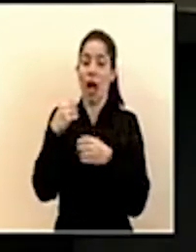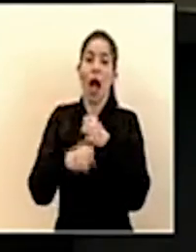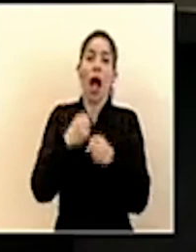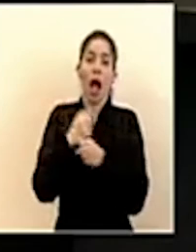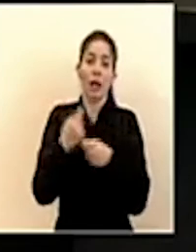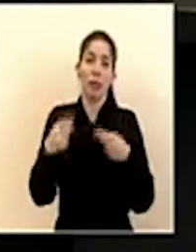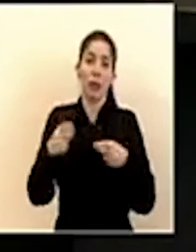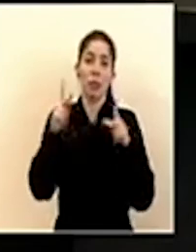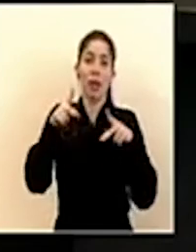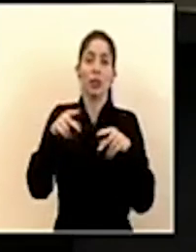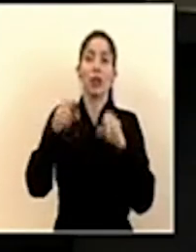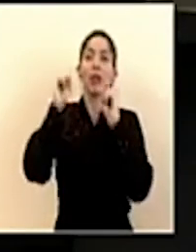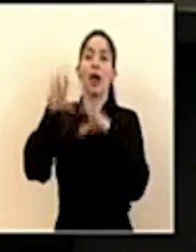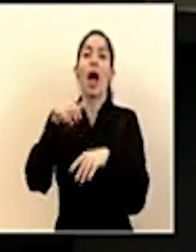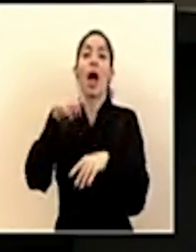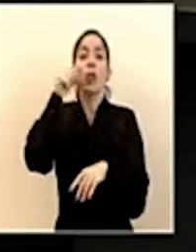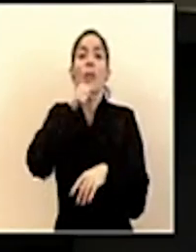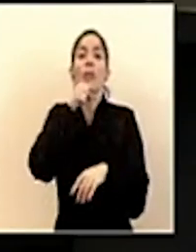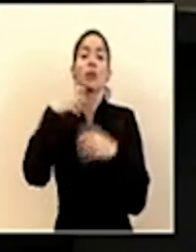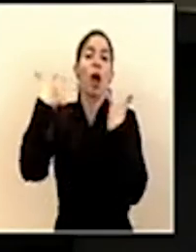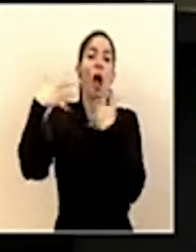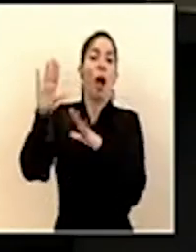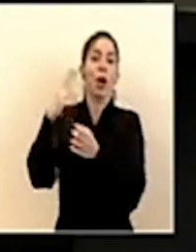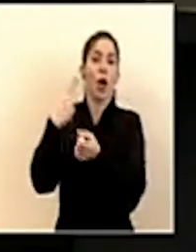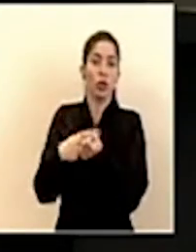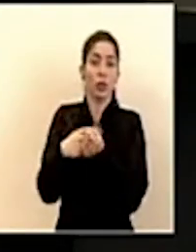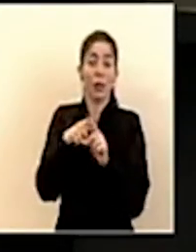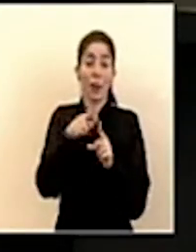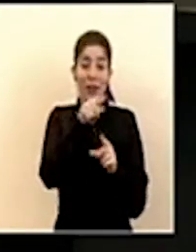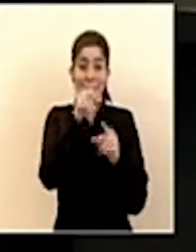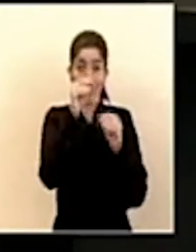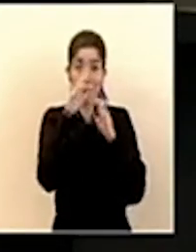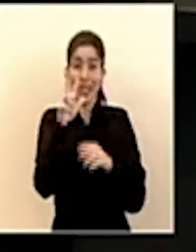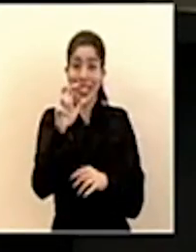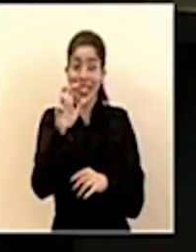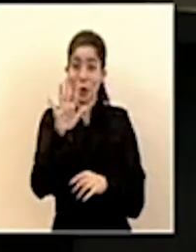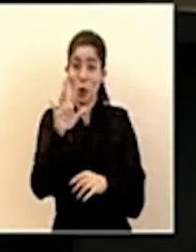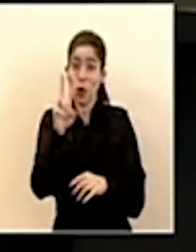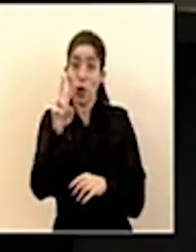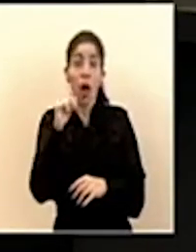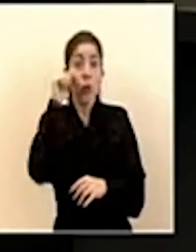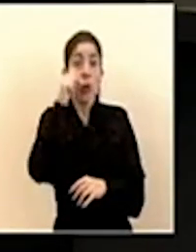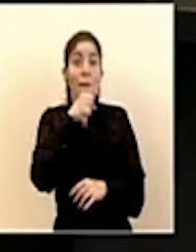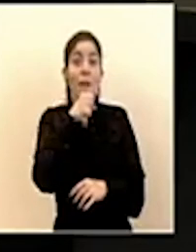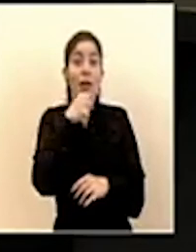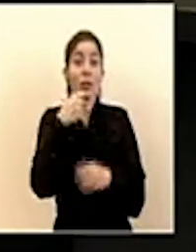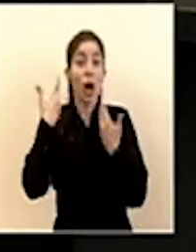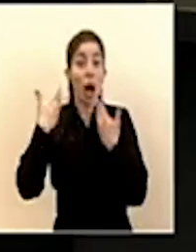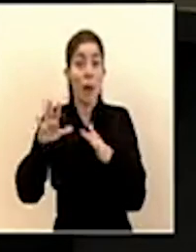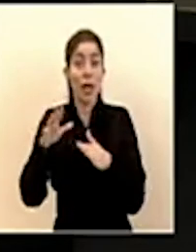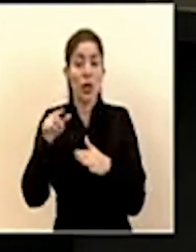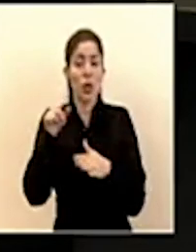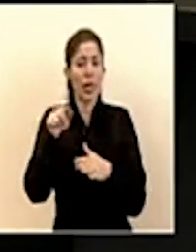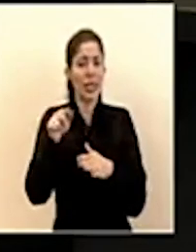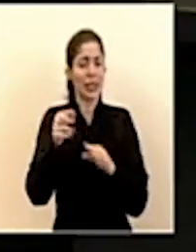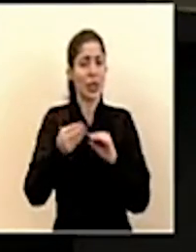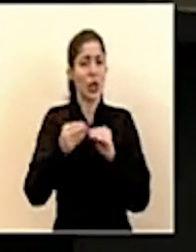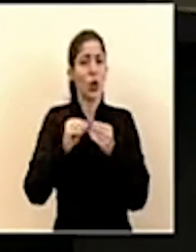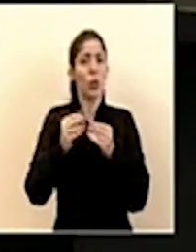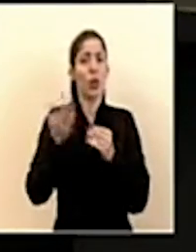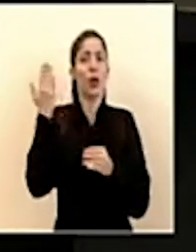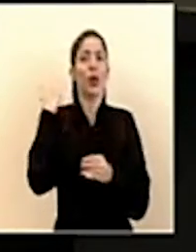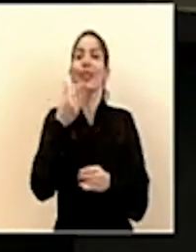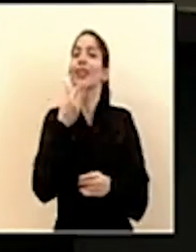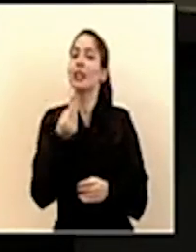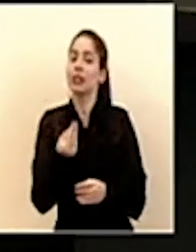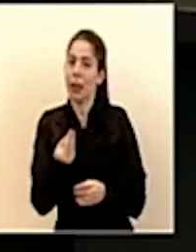sin embargo ese dato de los 352 adultos mayores abandonados es un dato de diciembre